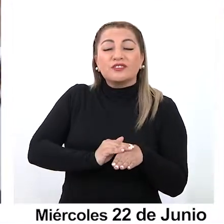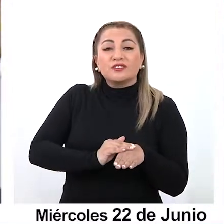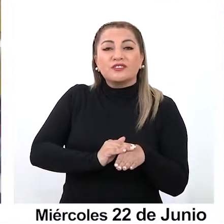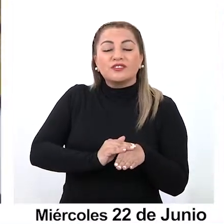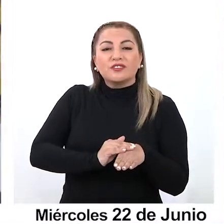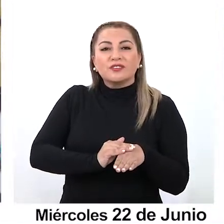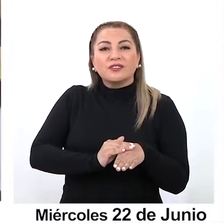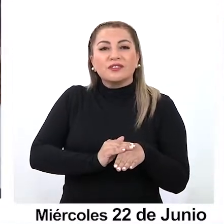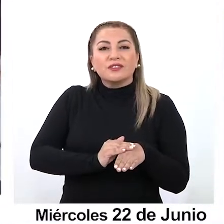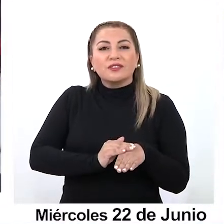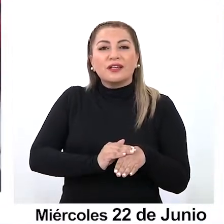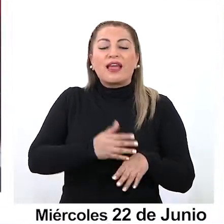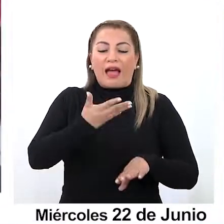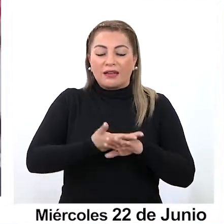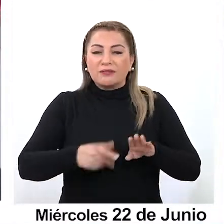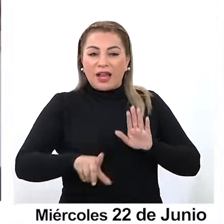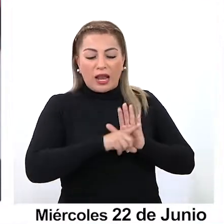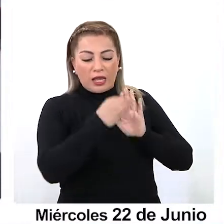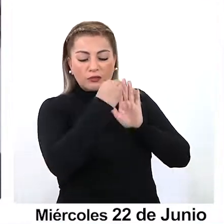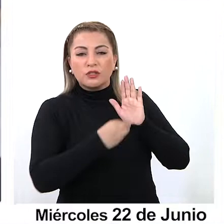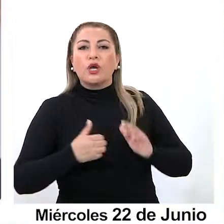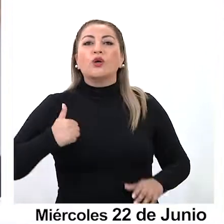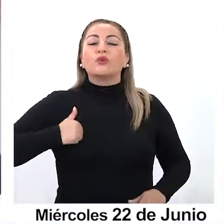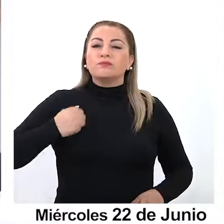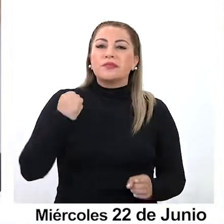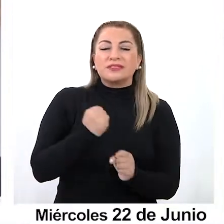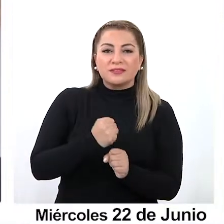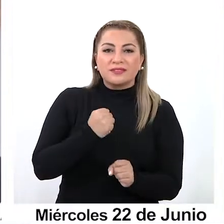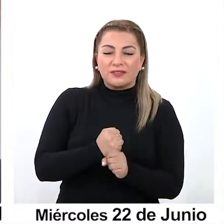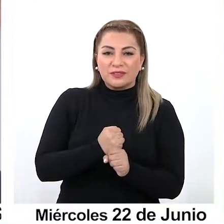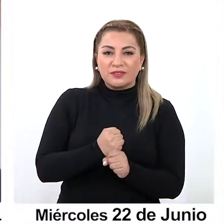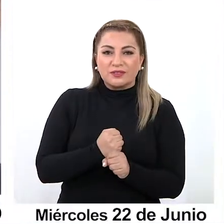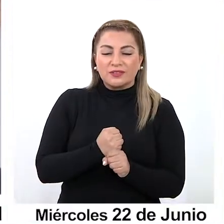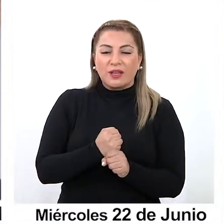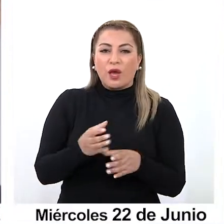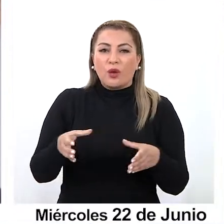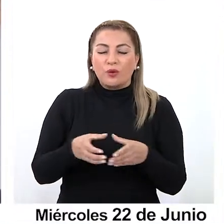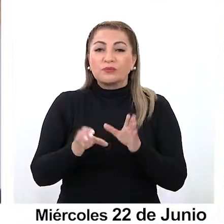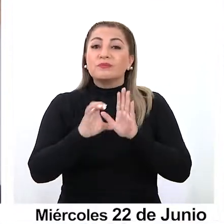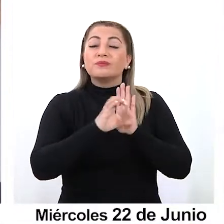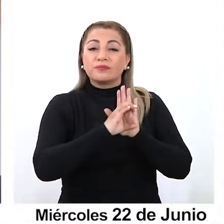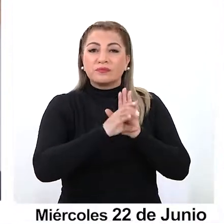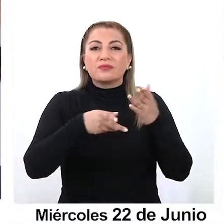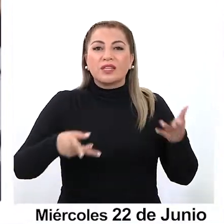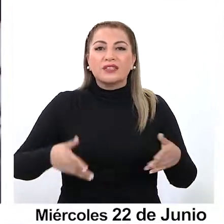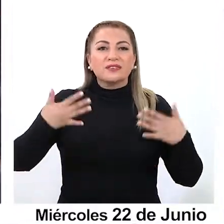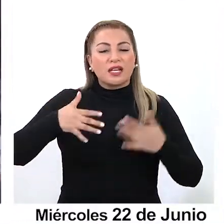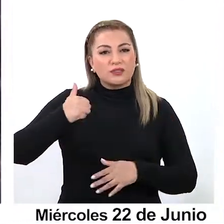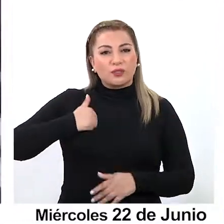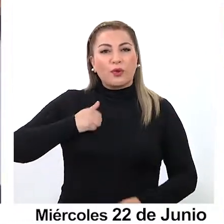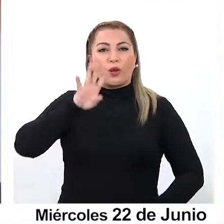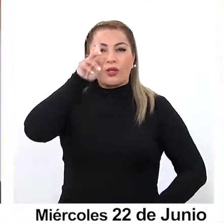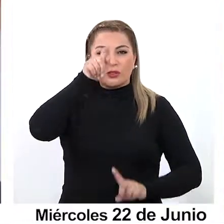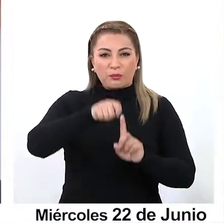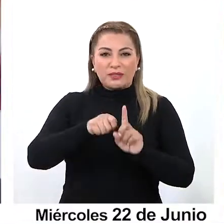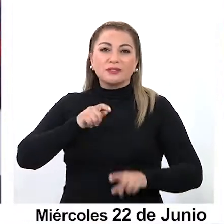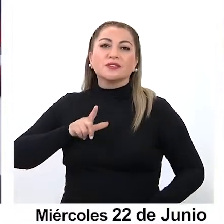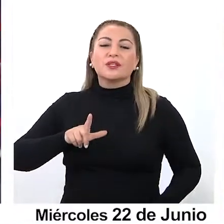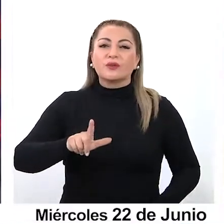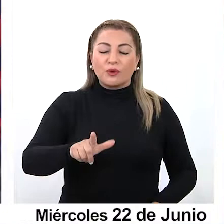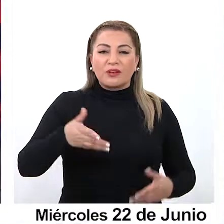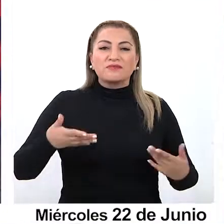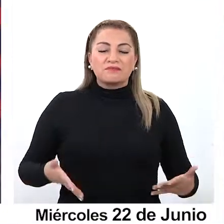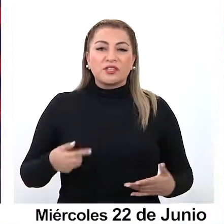administrativo que permite la ley mientras cumpla funciones en la convención. Y esto se cumple el 4 de